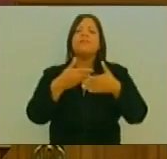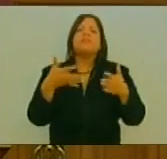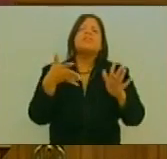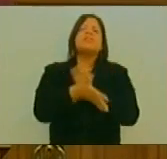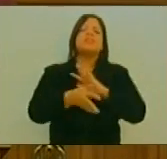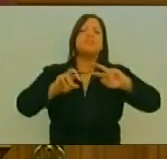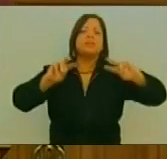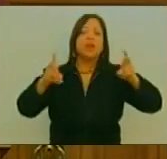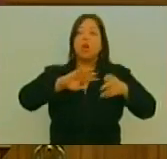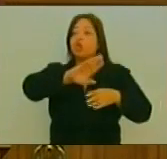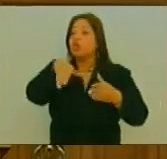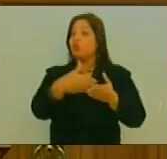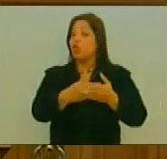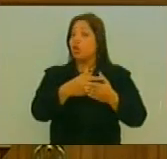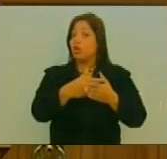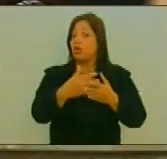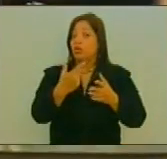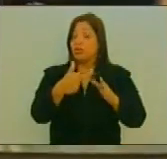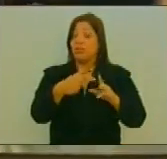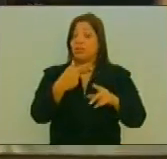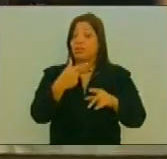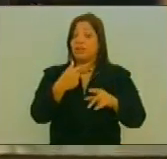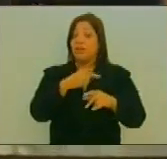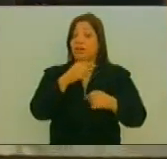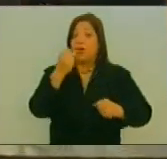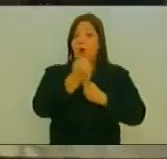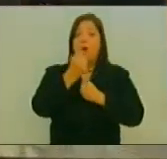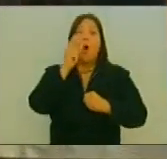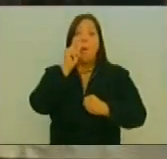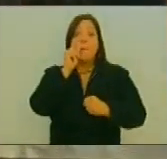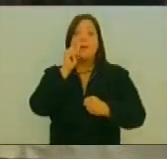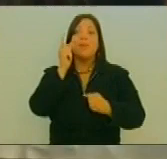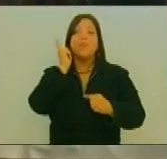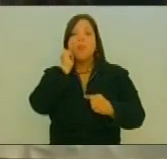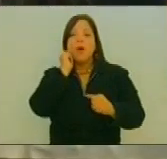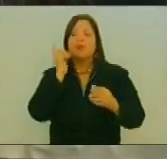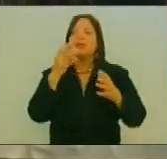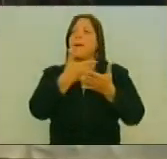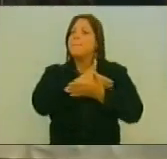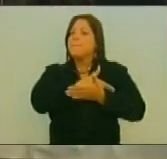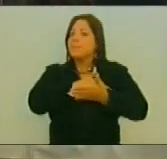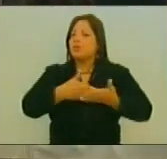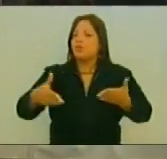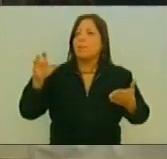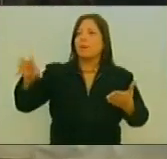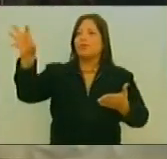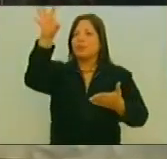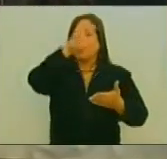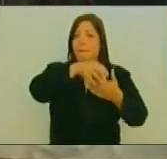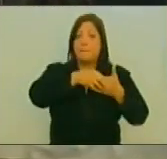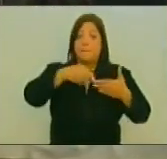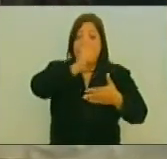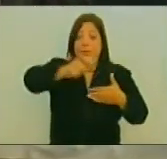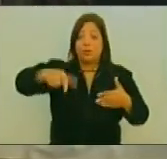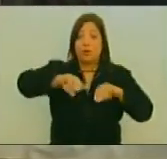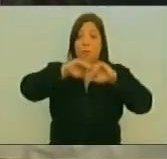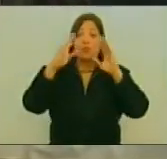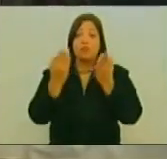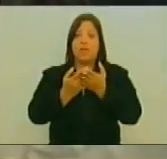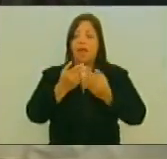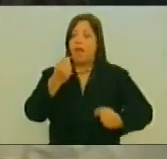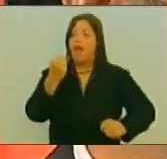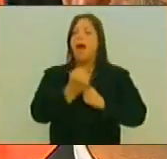Todos Estos Compañeros Y Compañeras Que Son Voceros Voceras De Millones De Personas A Nivel Mundial